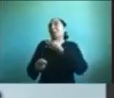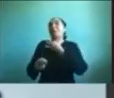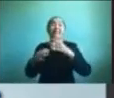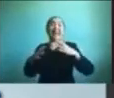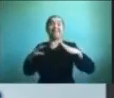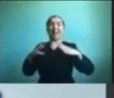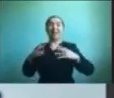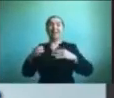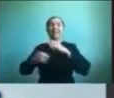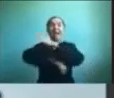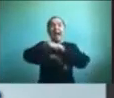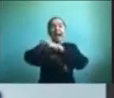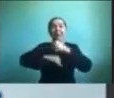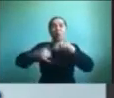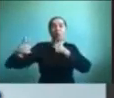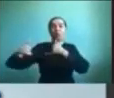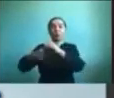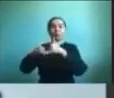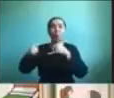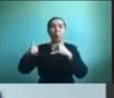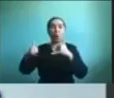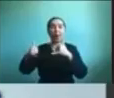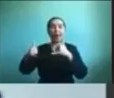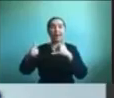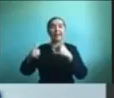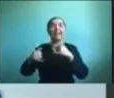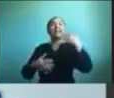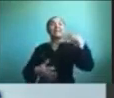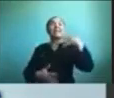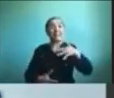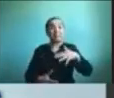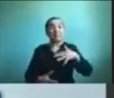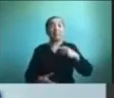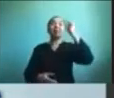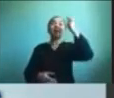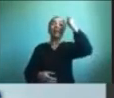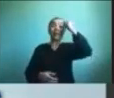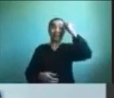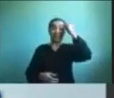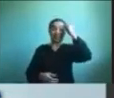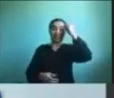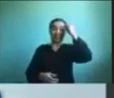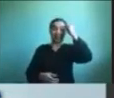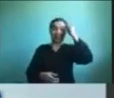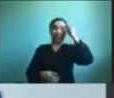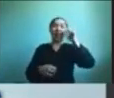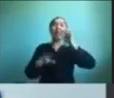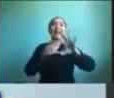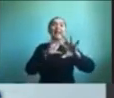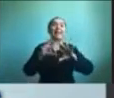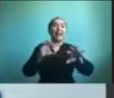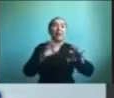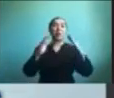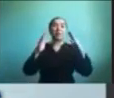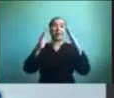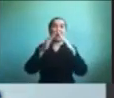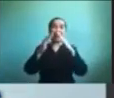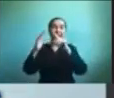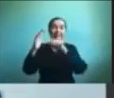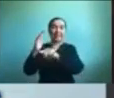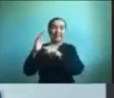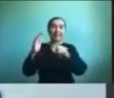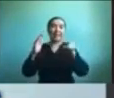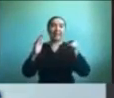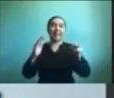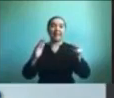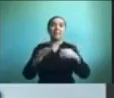importante conocer qué cosas nos hacen sentir bien dentro de la casa porque así sabemos qué cosas hacer cuando no nos